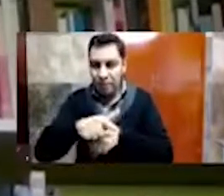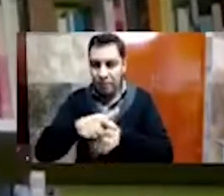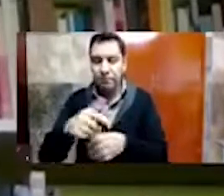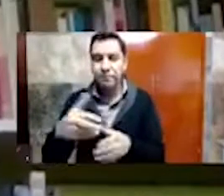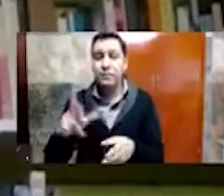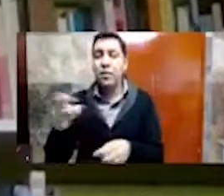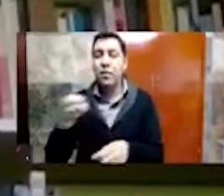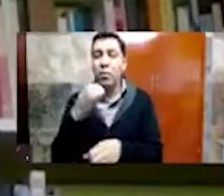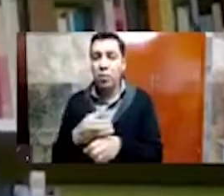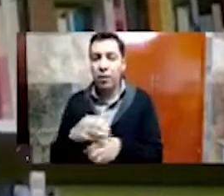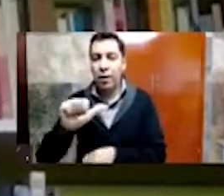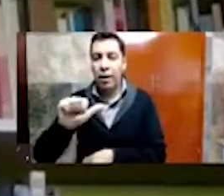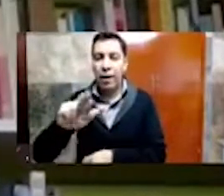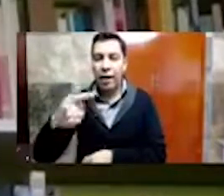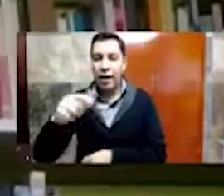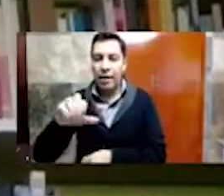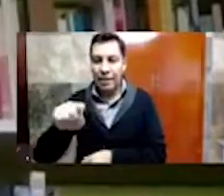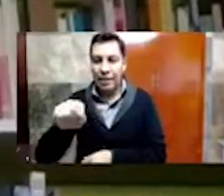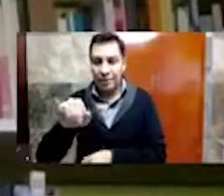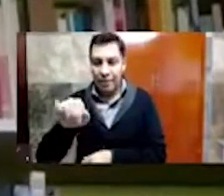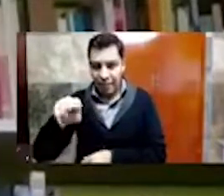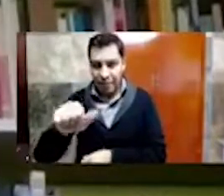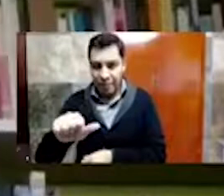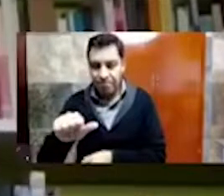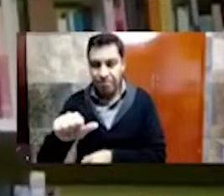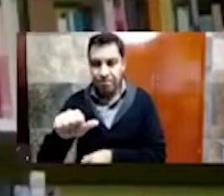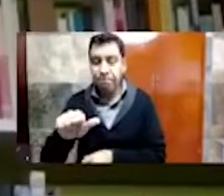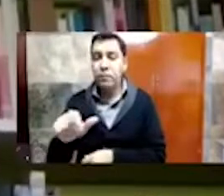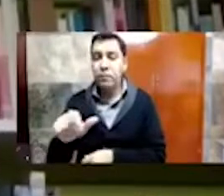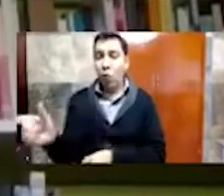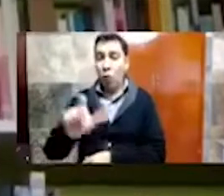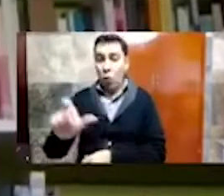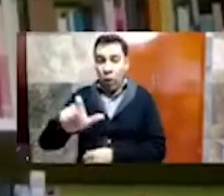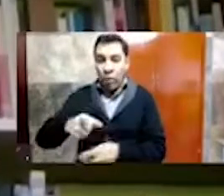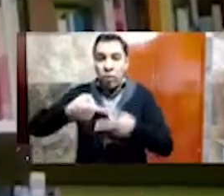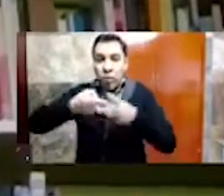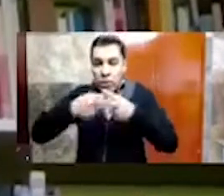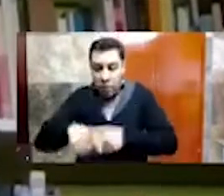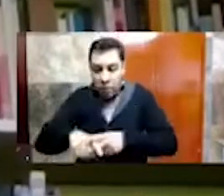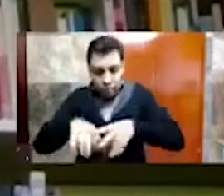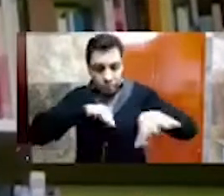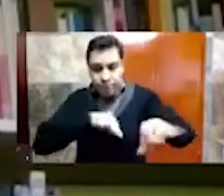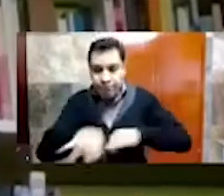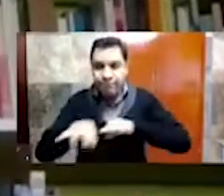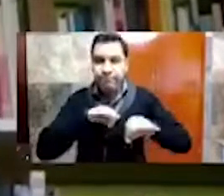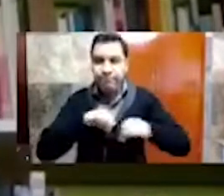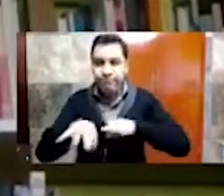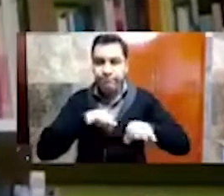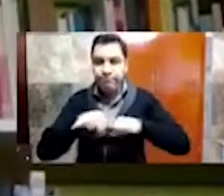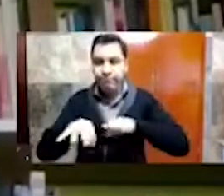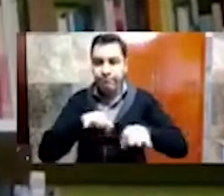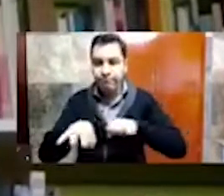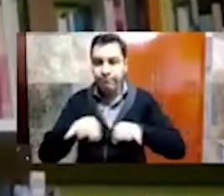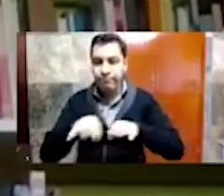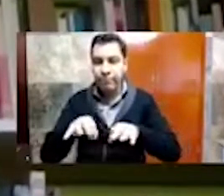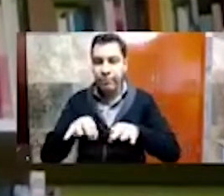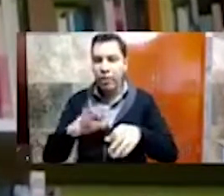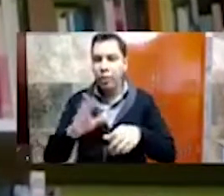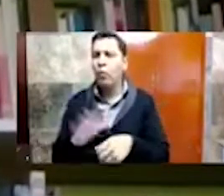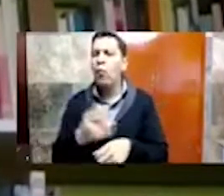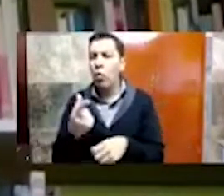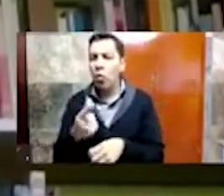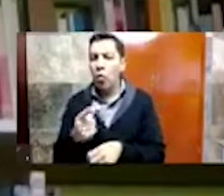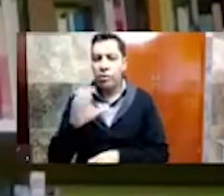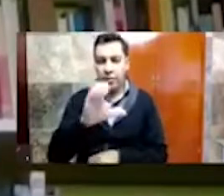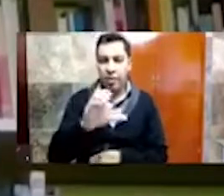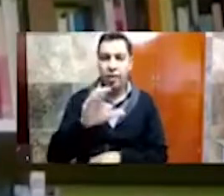de Argentina, en esa esquina, cuando se llevaban a cabo trabajos por parte de la compañía de luz y fuerza del centro,